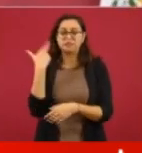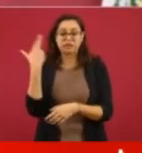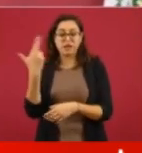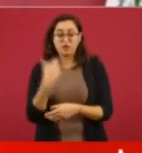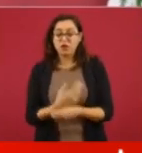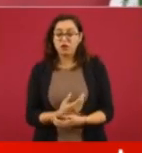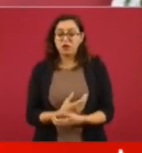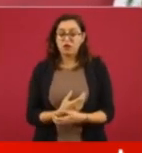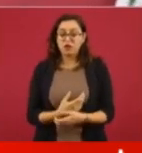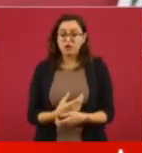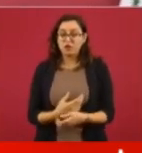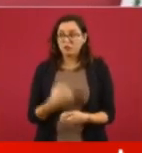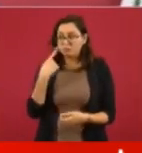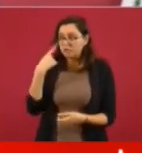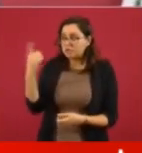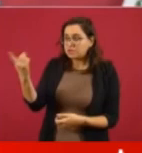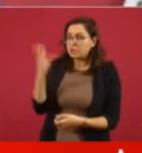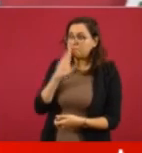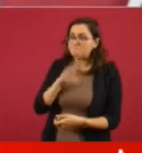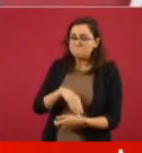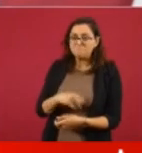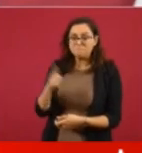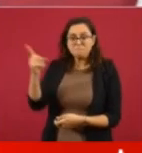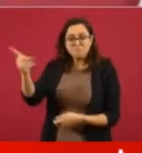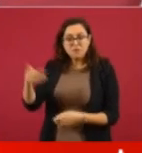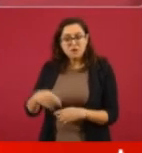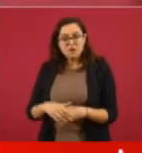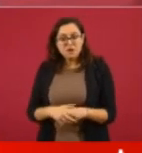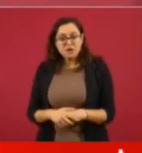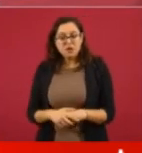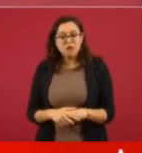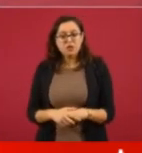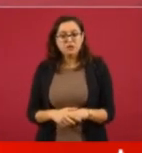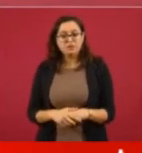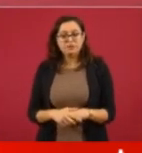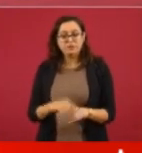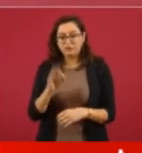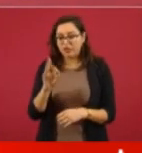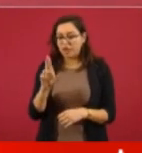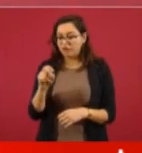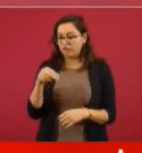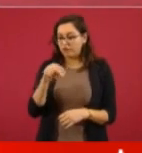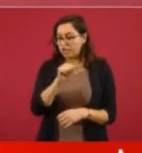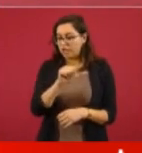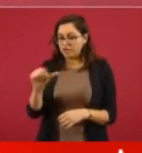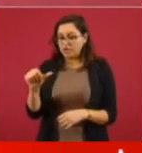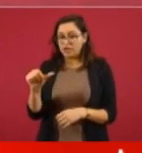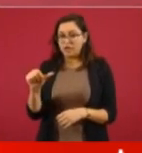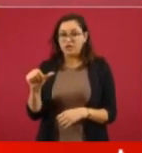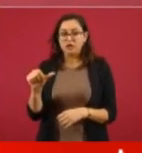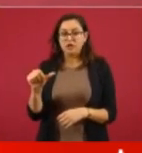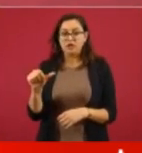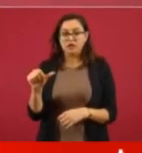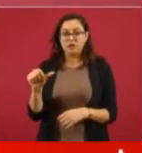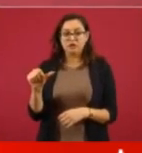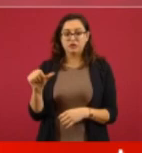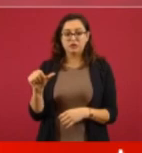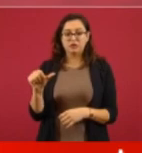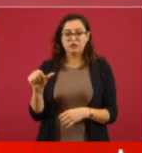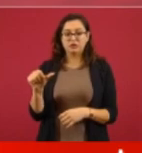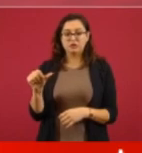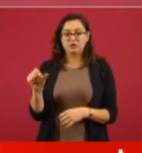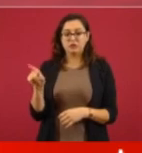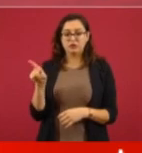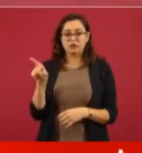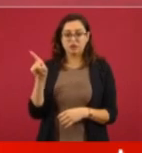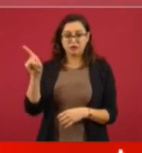está mal, que estén los de Frenas, que